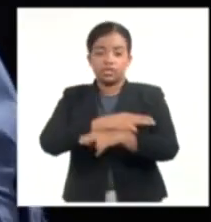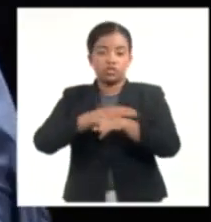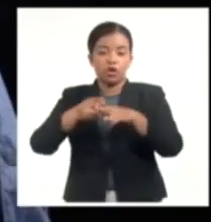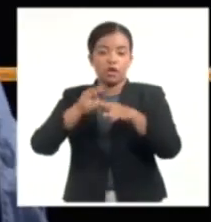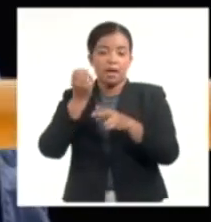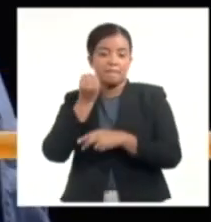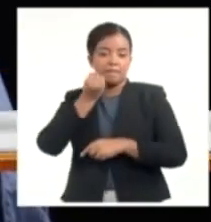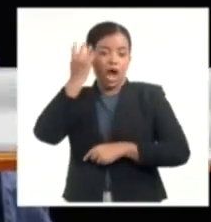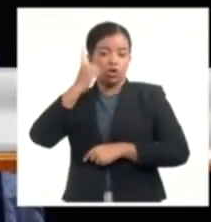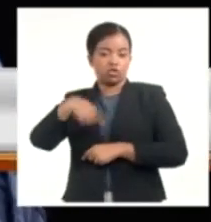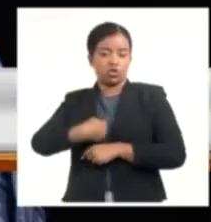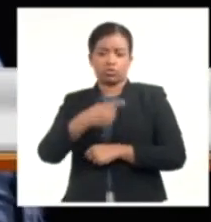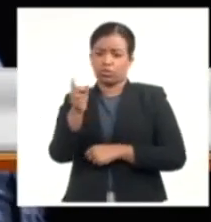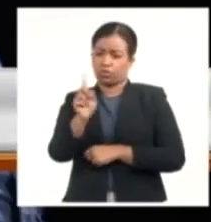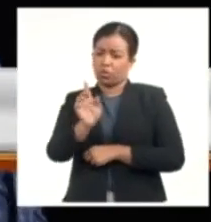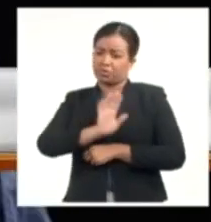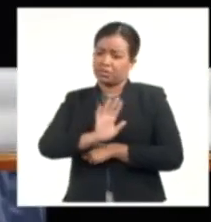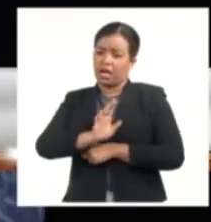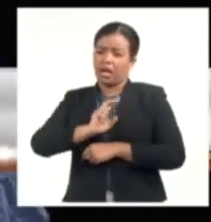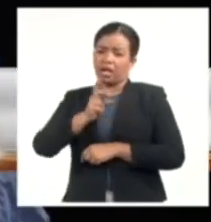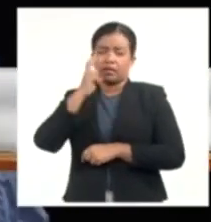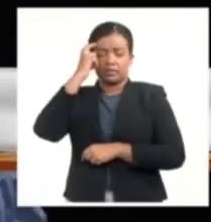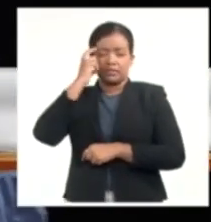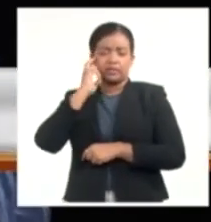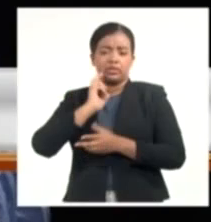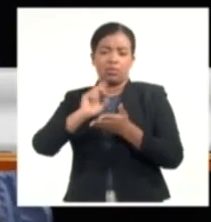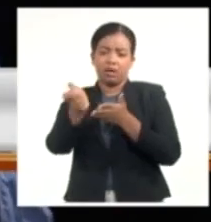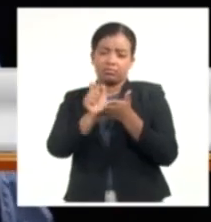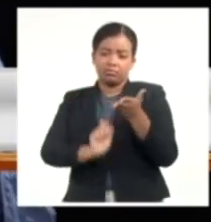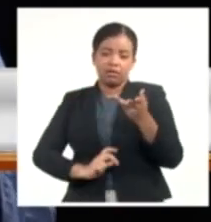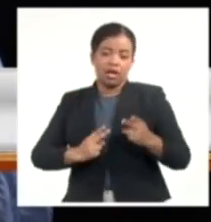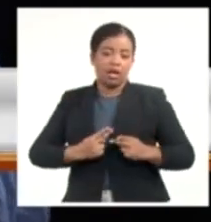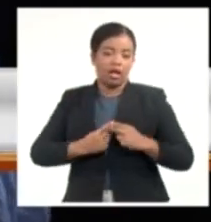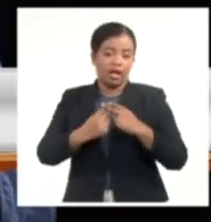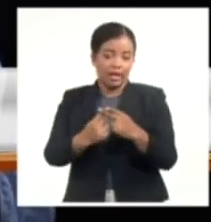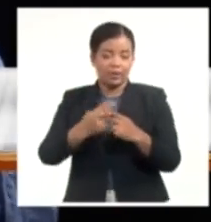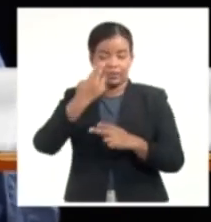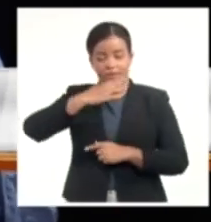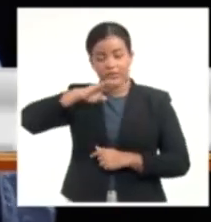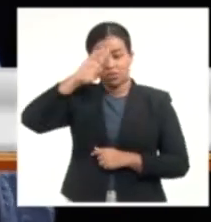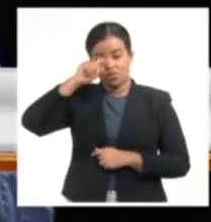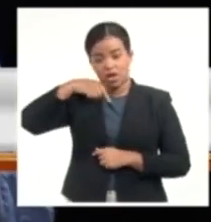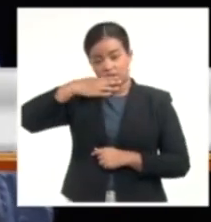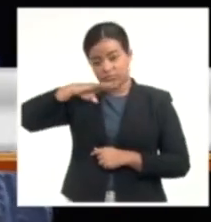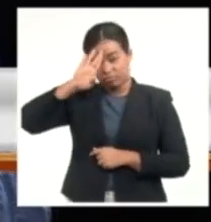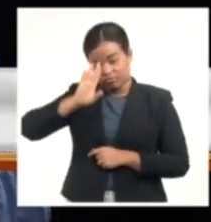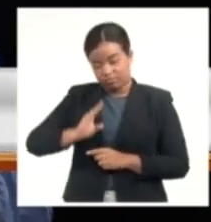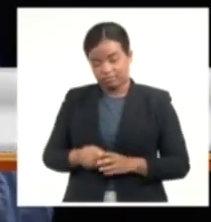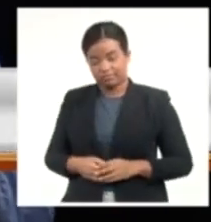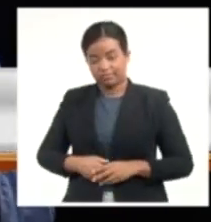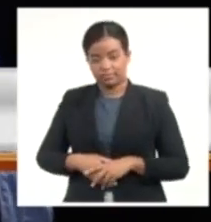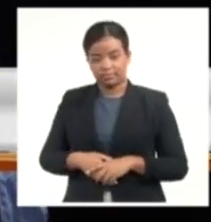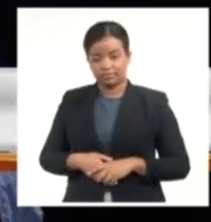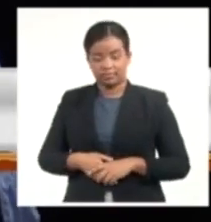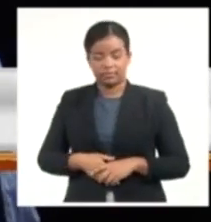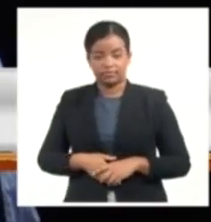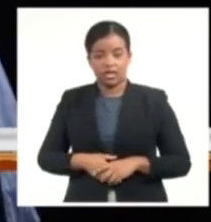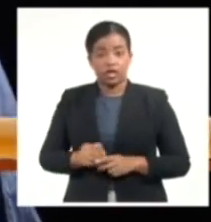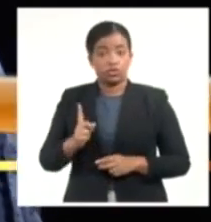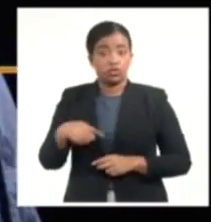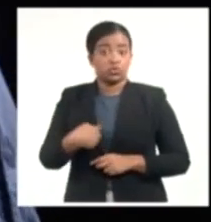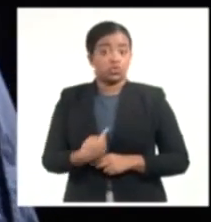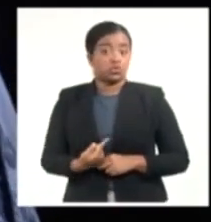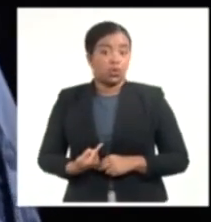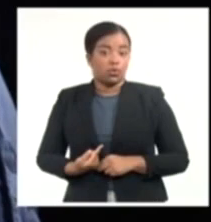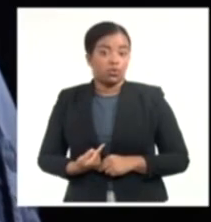está escrita, está hecha por héroes y por mártires de este país y nosotros lo que